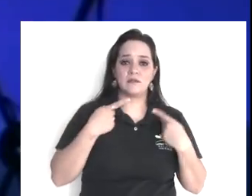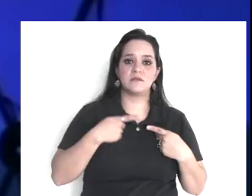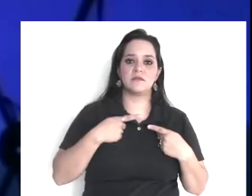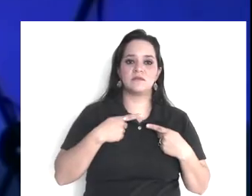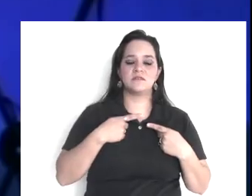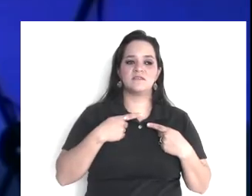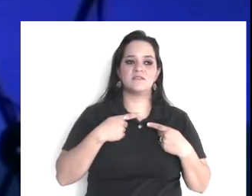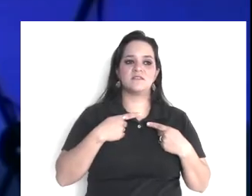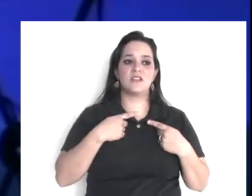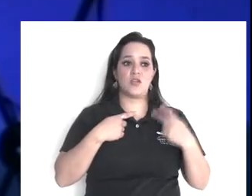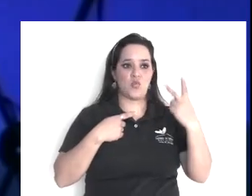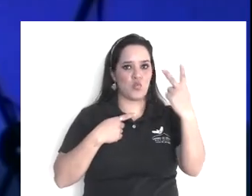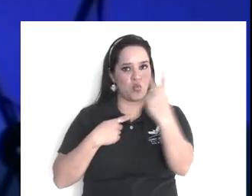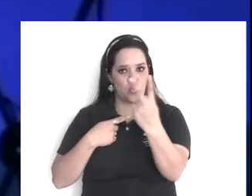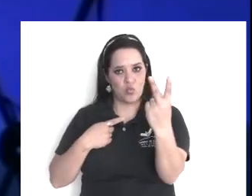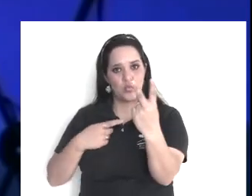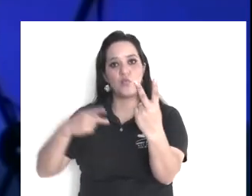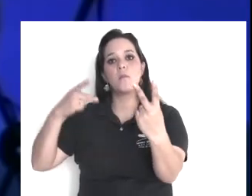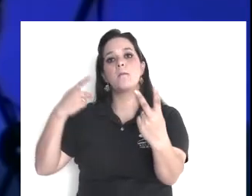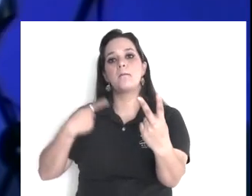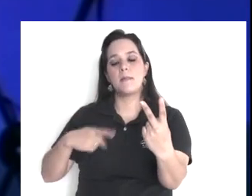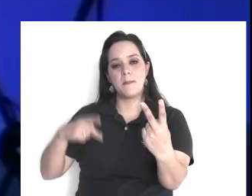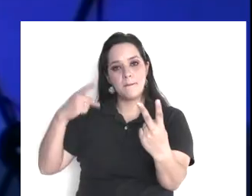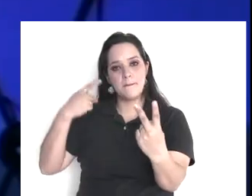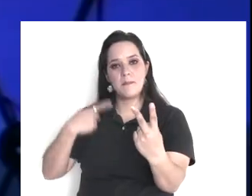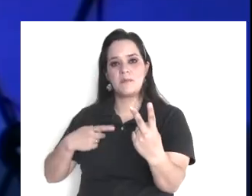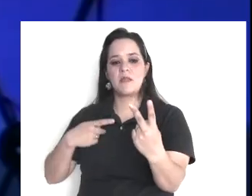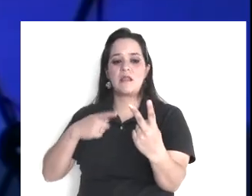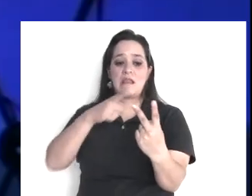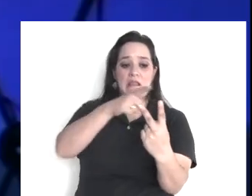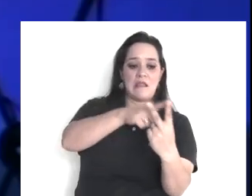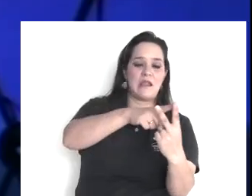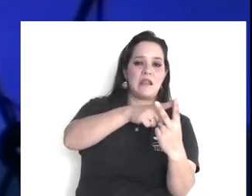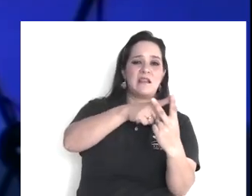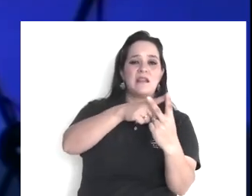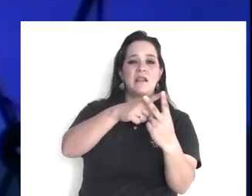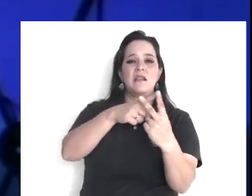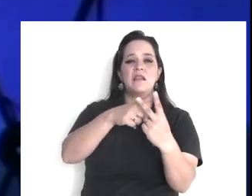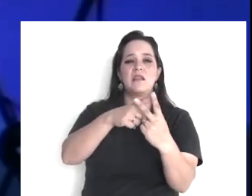entonces, los dos litigantes, fíjate, el acusador, y el acusado,